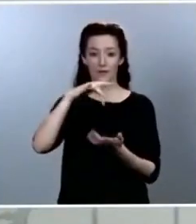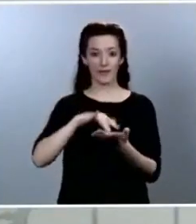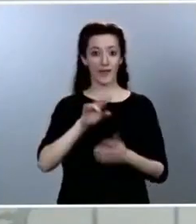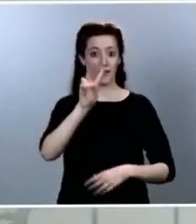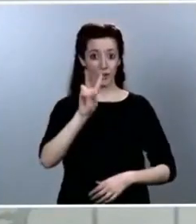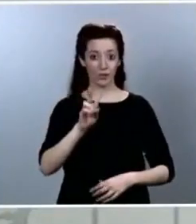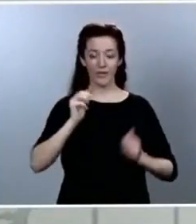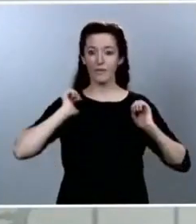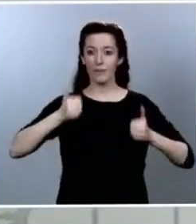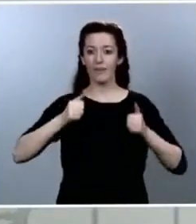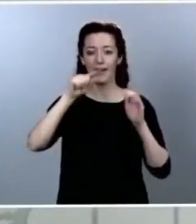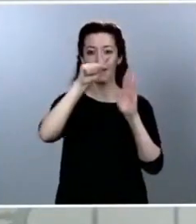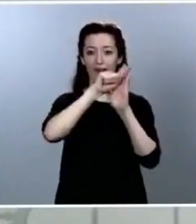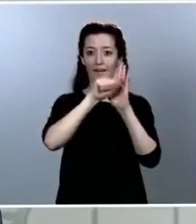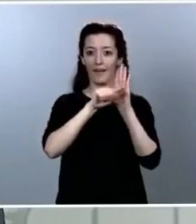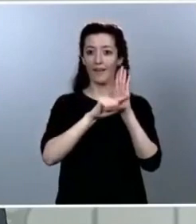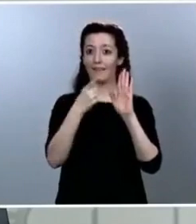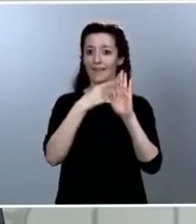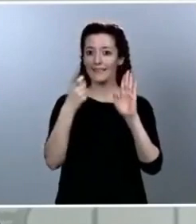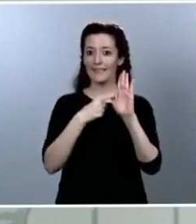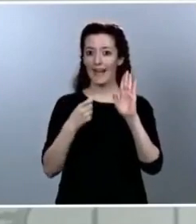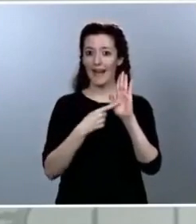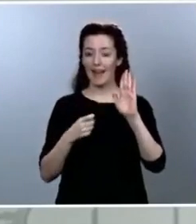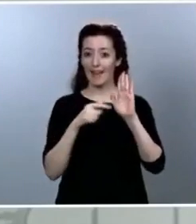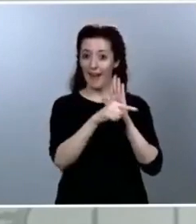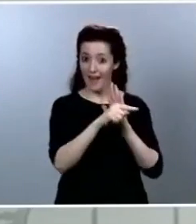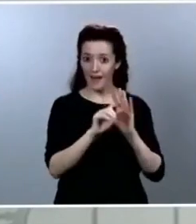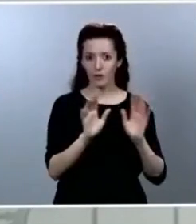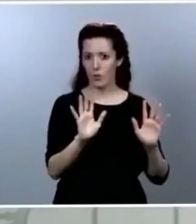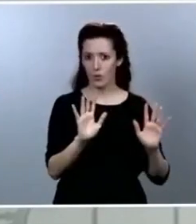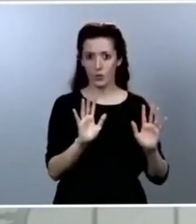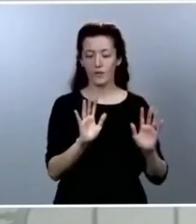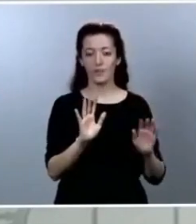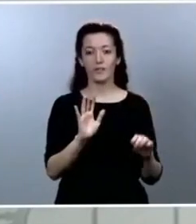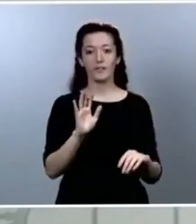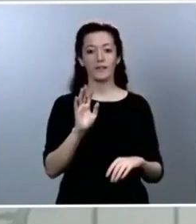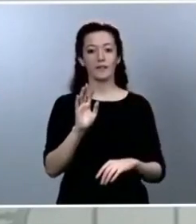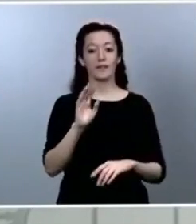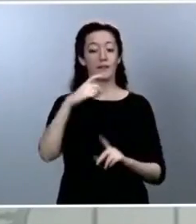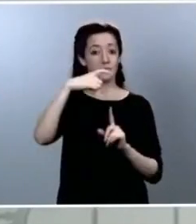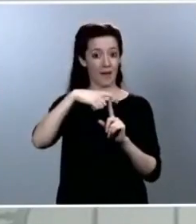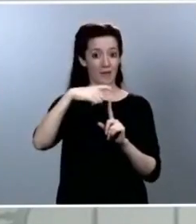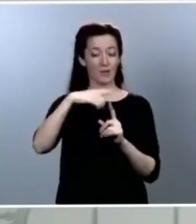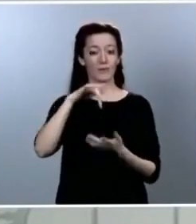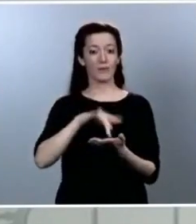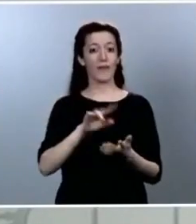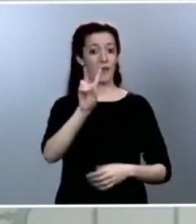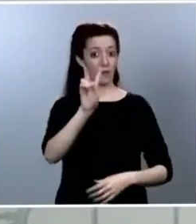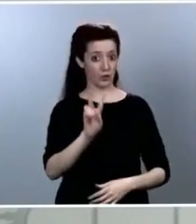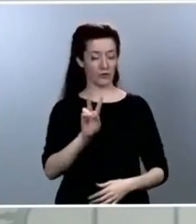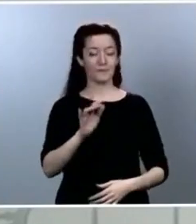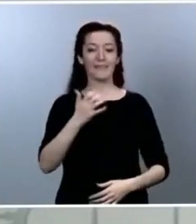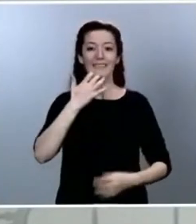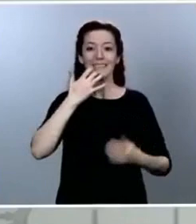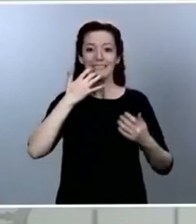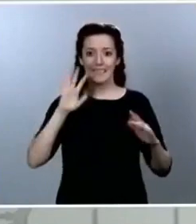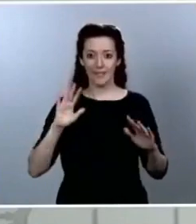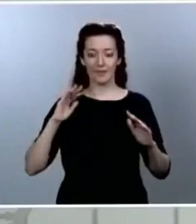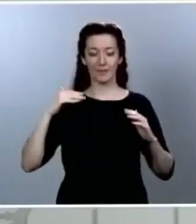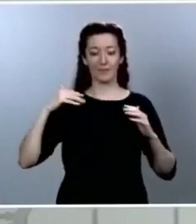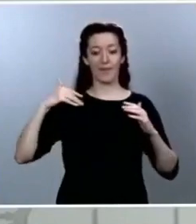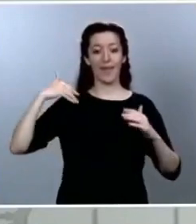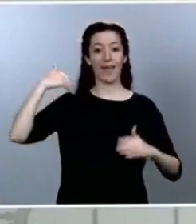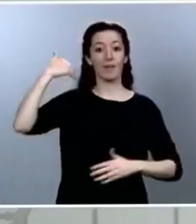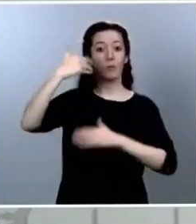términos que ha comentado usted, sino que el 2 de mayo, si la evolución de la epidemia, como estamos viendo durante estas últimas semanas, hoy es el segundo día que